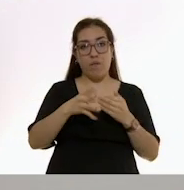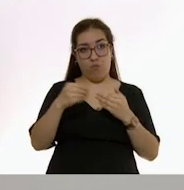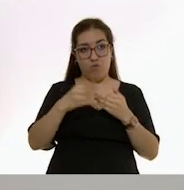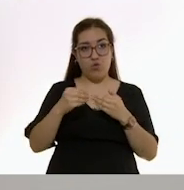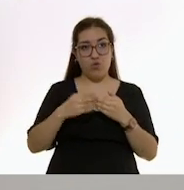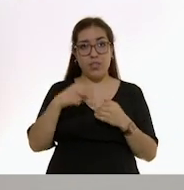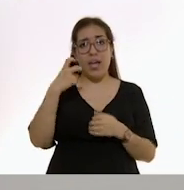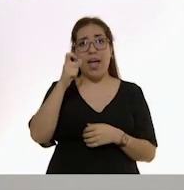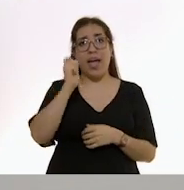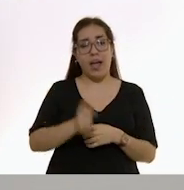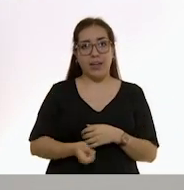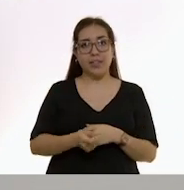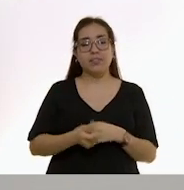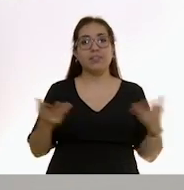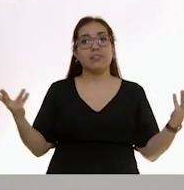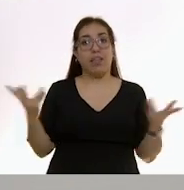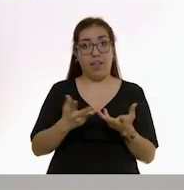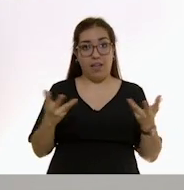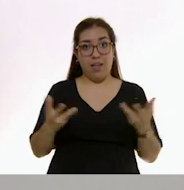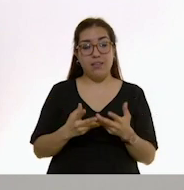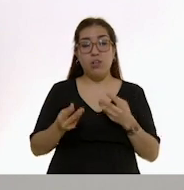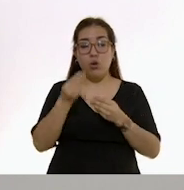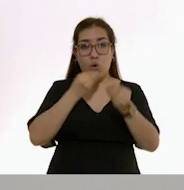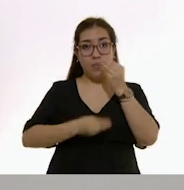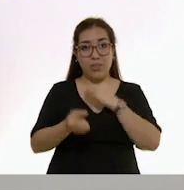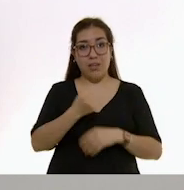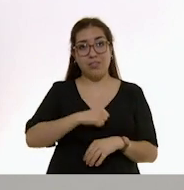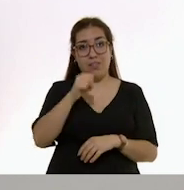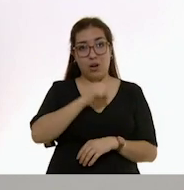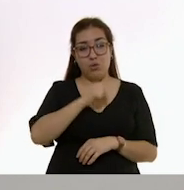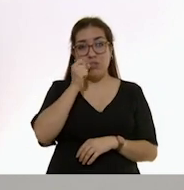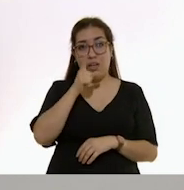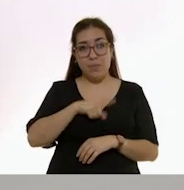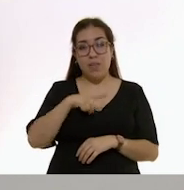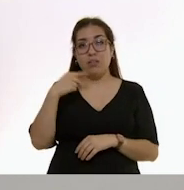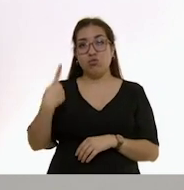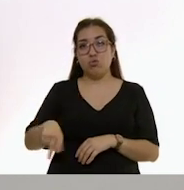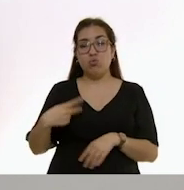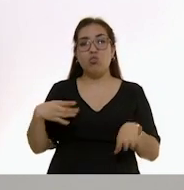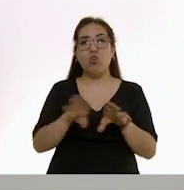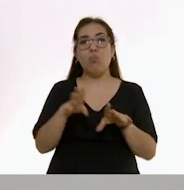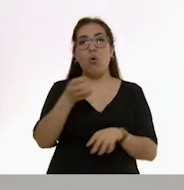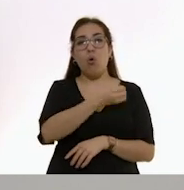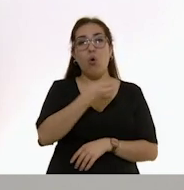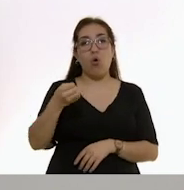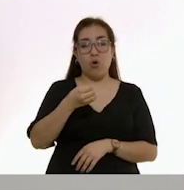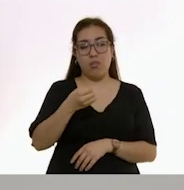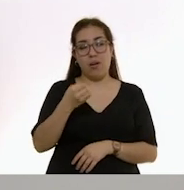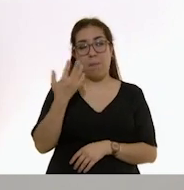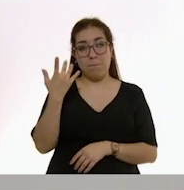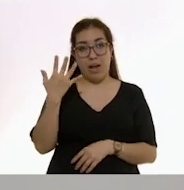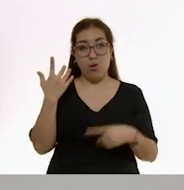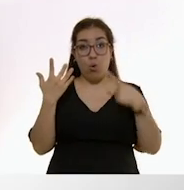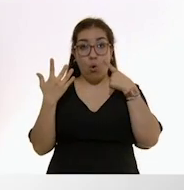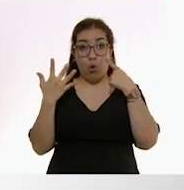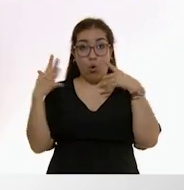propósito hacer bocadillos saludables y practicar la motricidad fina y coordinación mano-ojo.